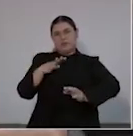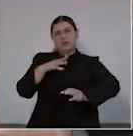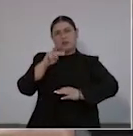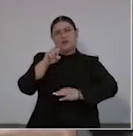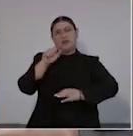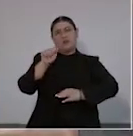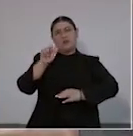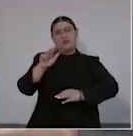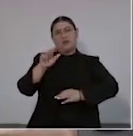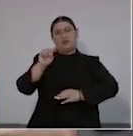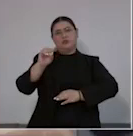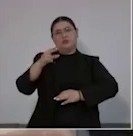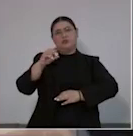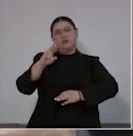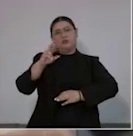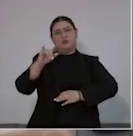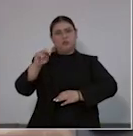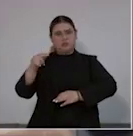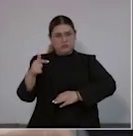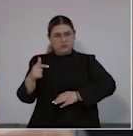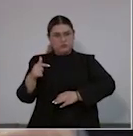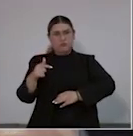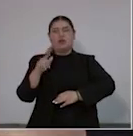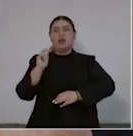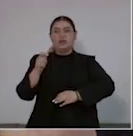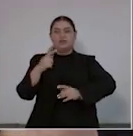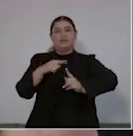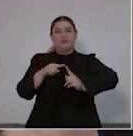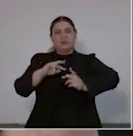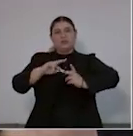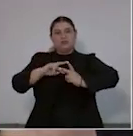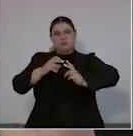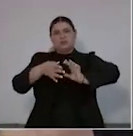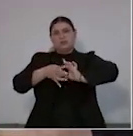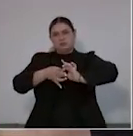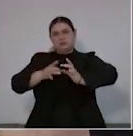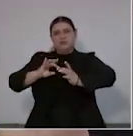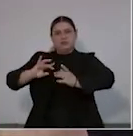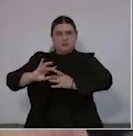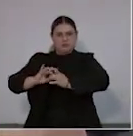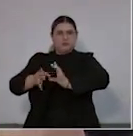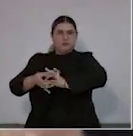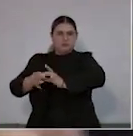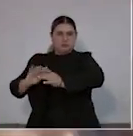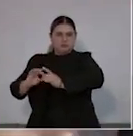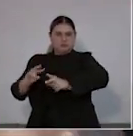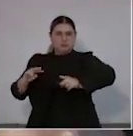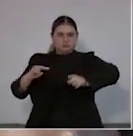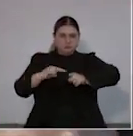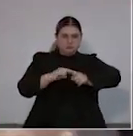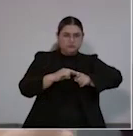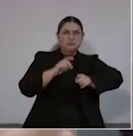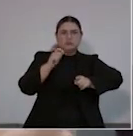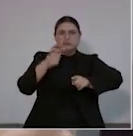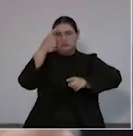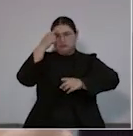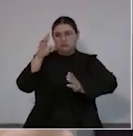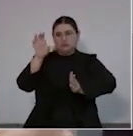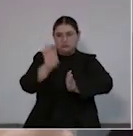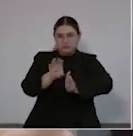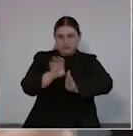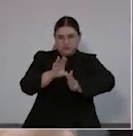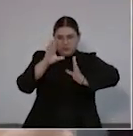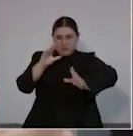y sobre todo los semiconductores es la capacitación del personal en las industrias